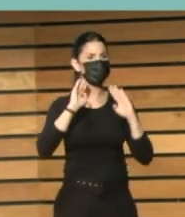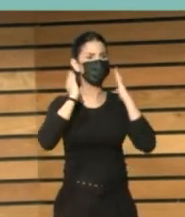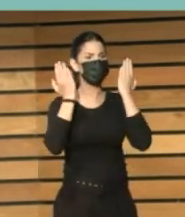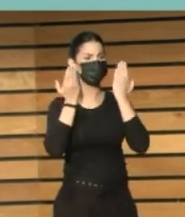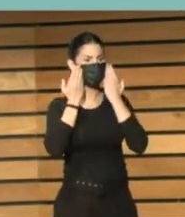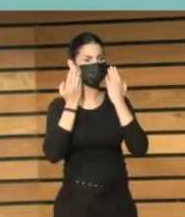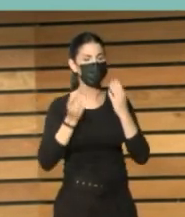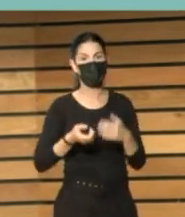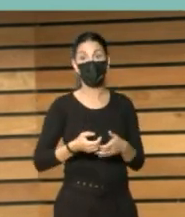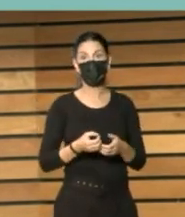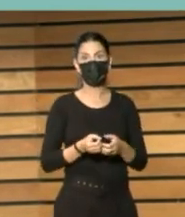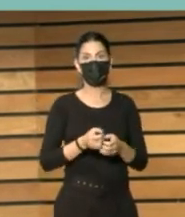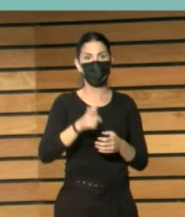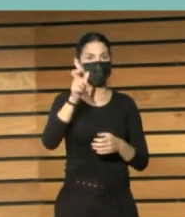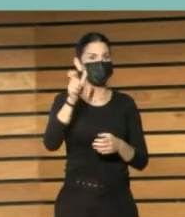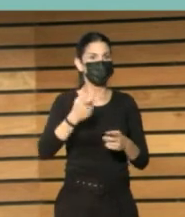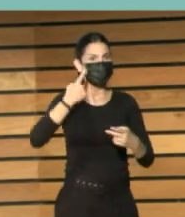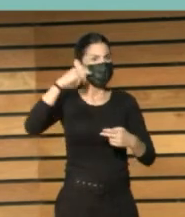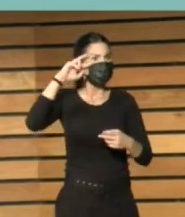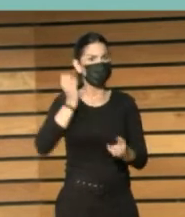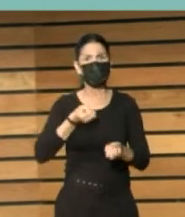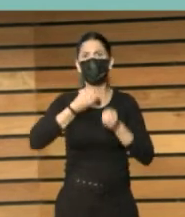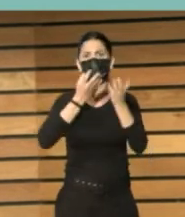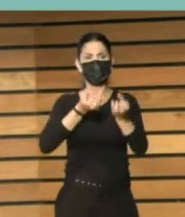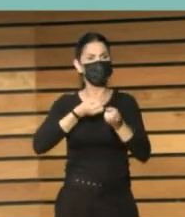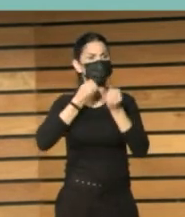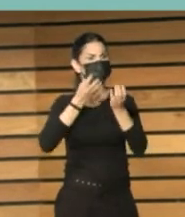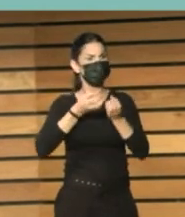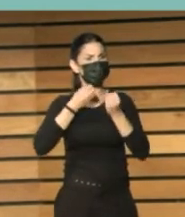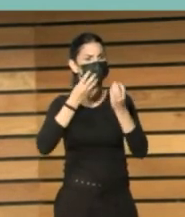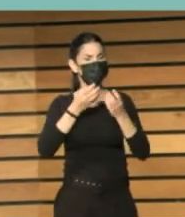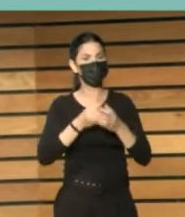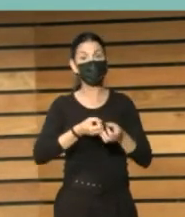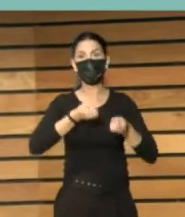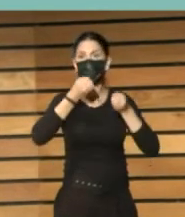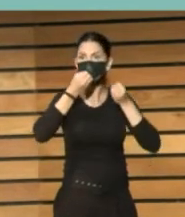Pero qué bien transmitían algunas experiencias, porque estaban ahí, los veíamos todo el rato.